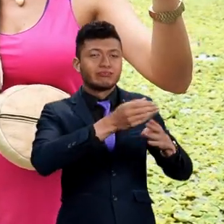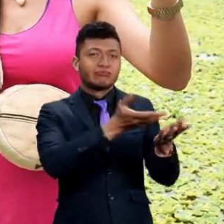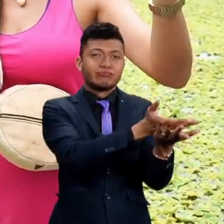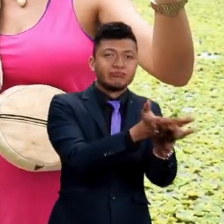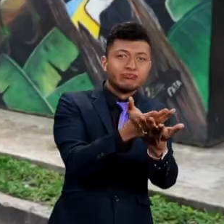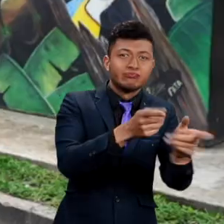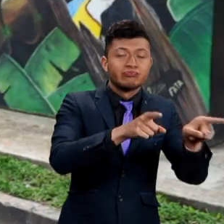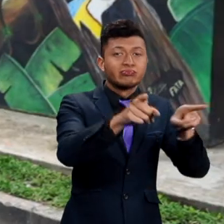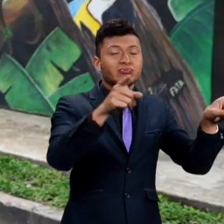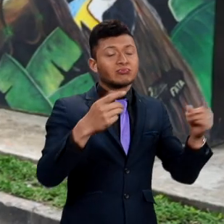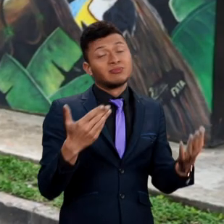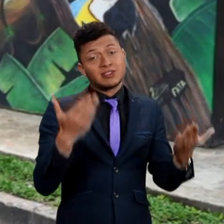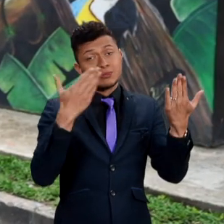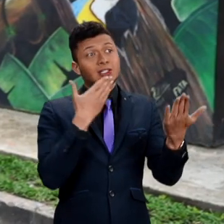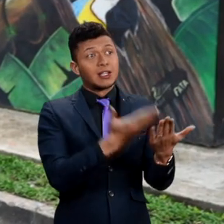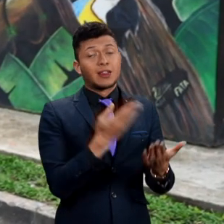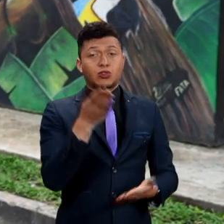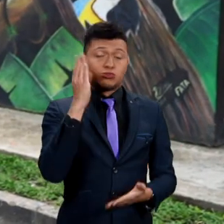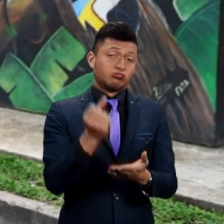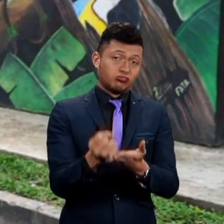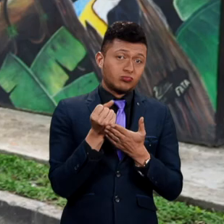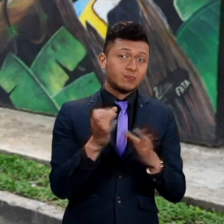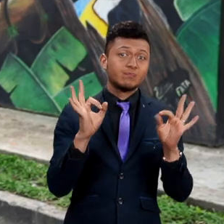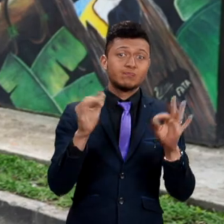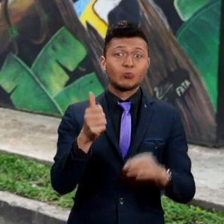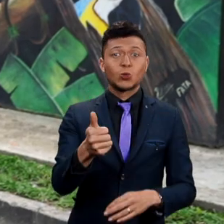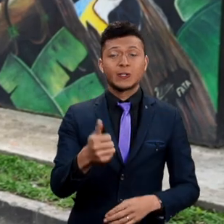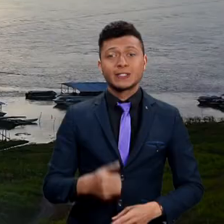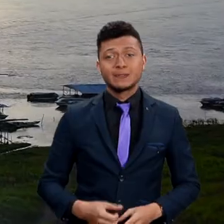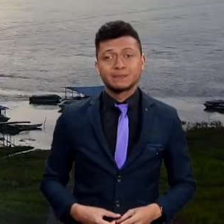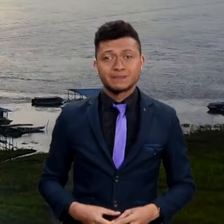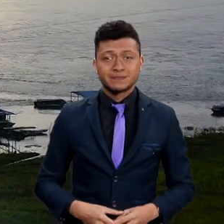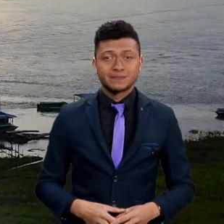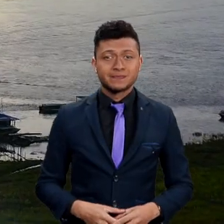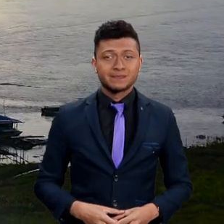reencomiendan, gracias a Dios y una ayuda muy buena.